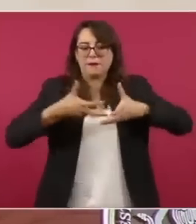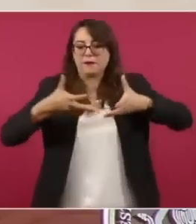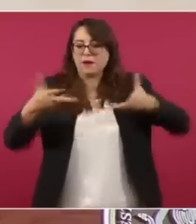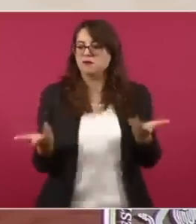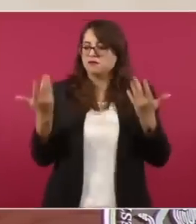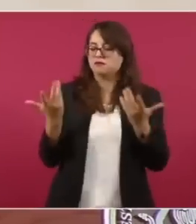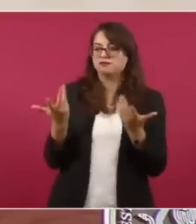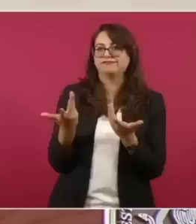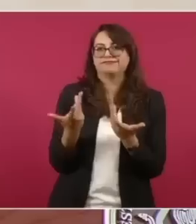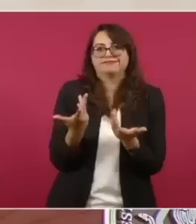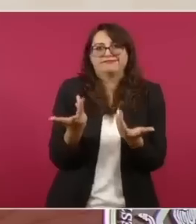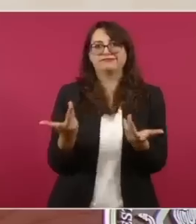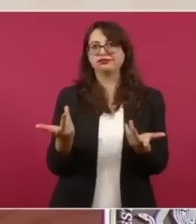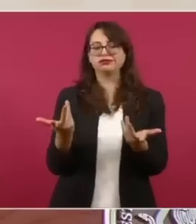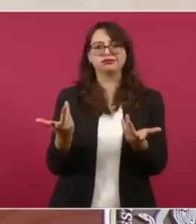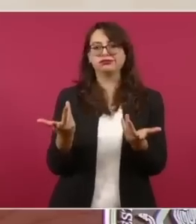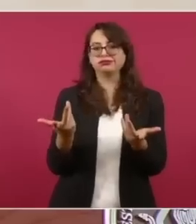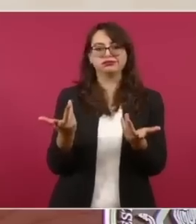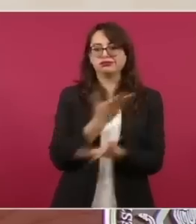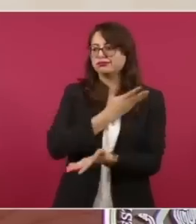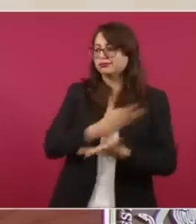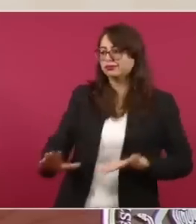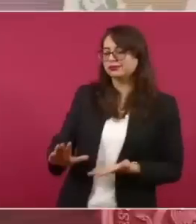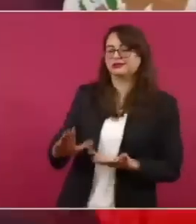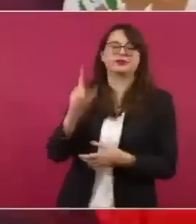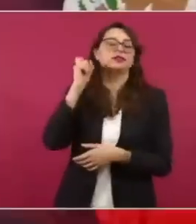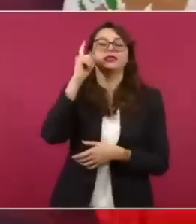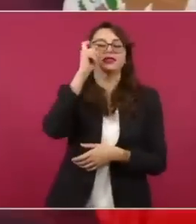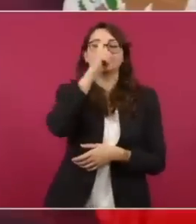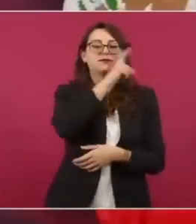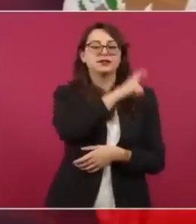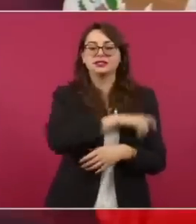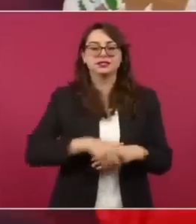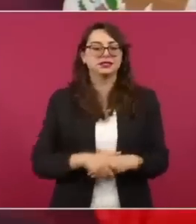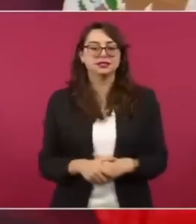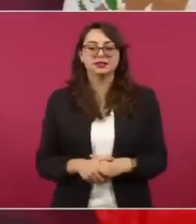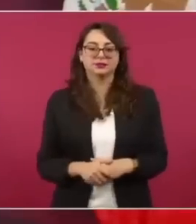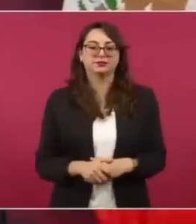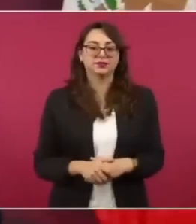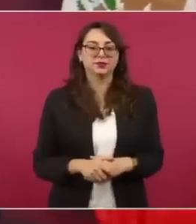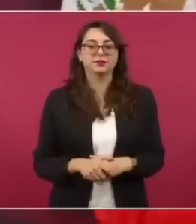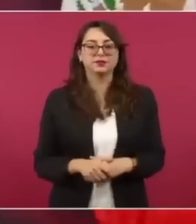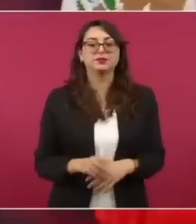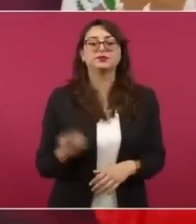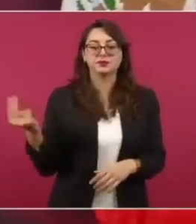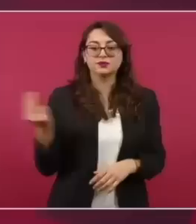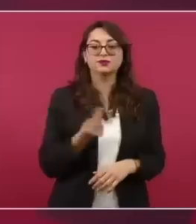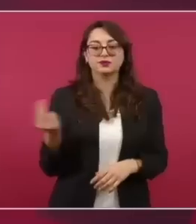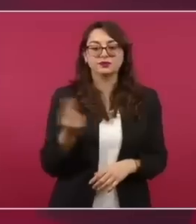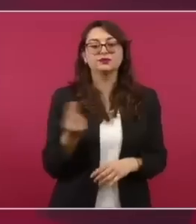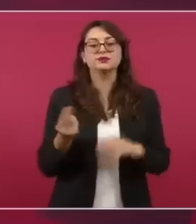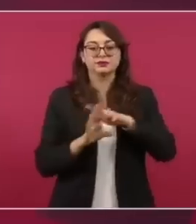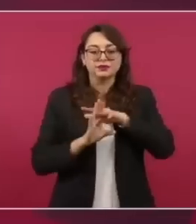Sería muy difícil desarrollarse sin los